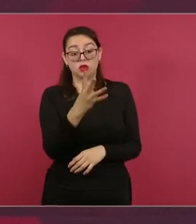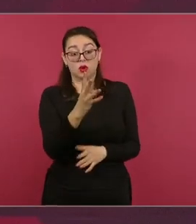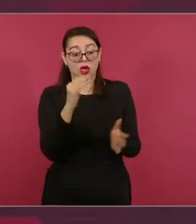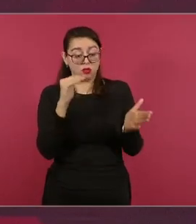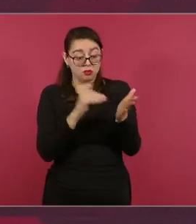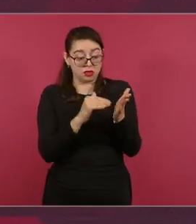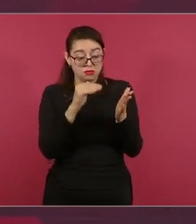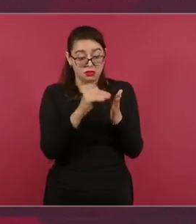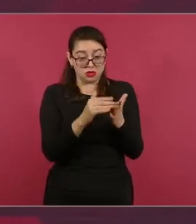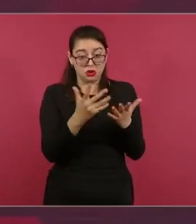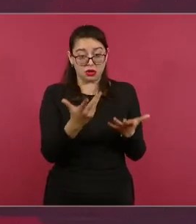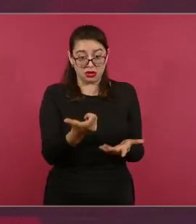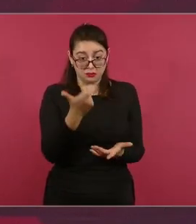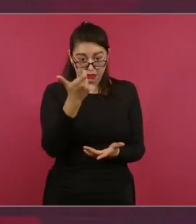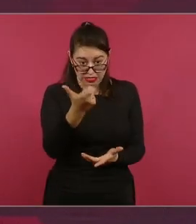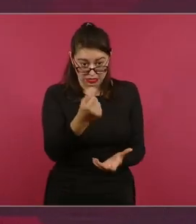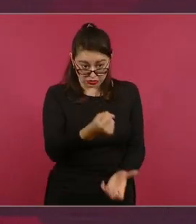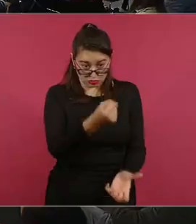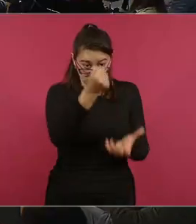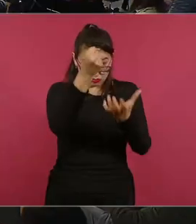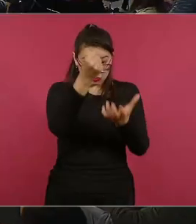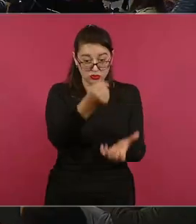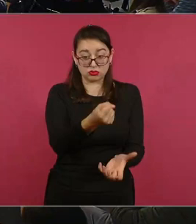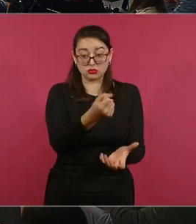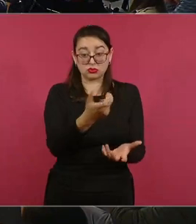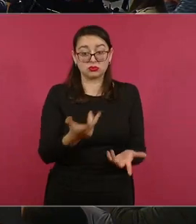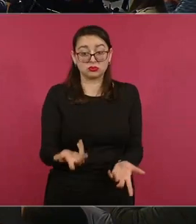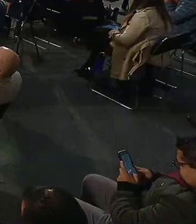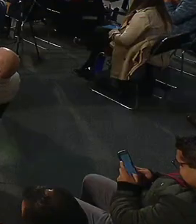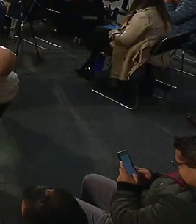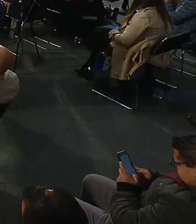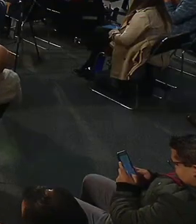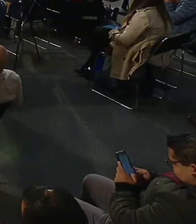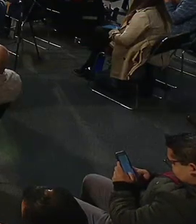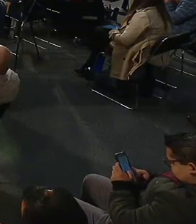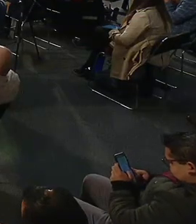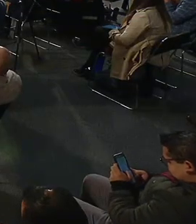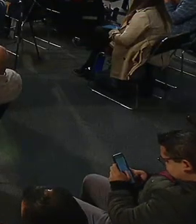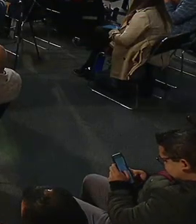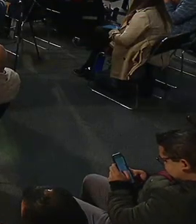una disminución? como dos o tres mil millones,